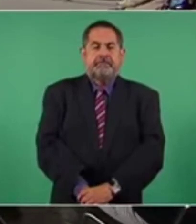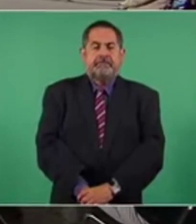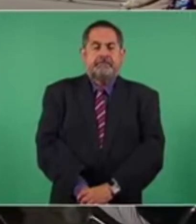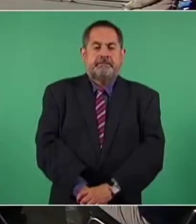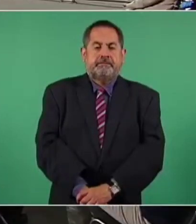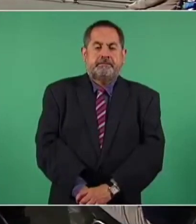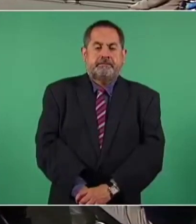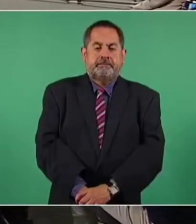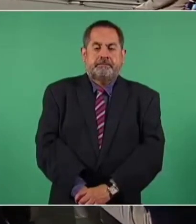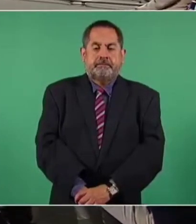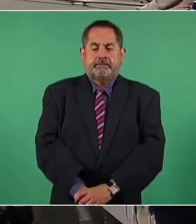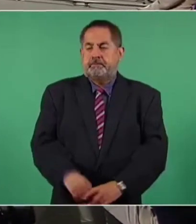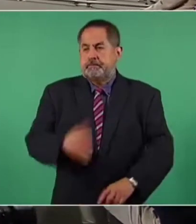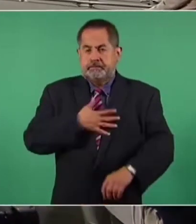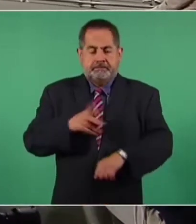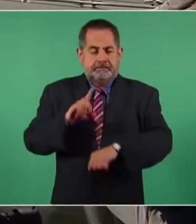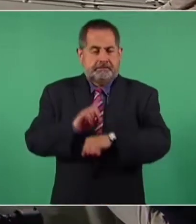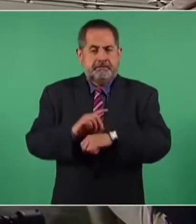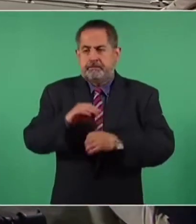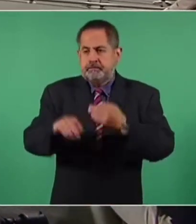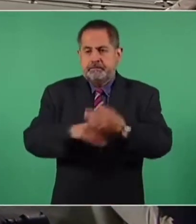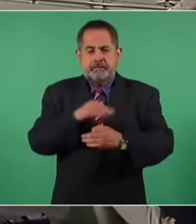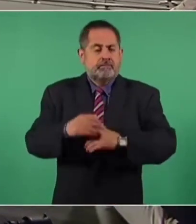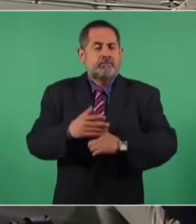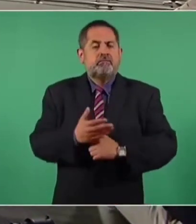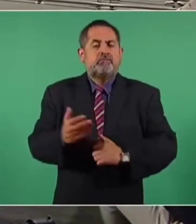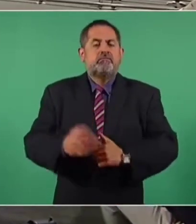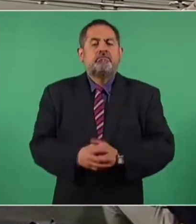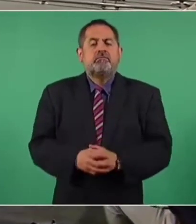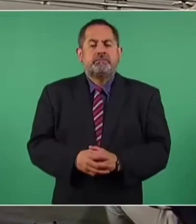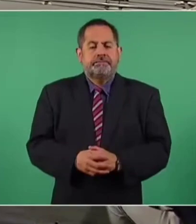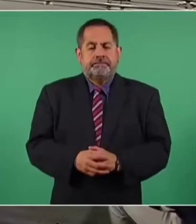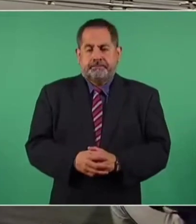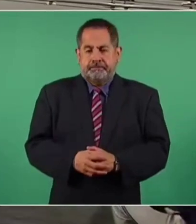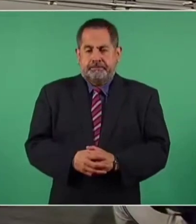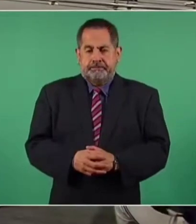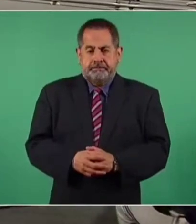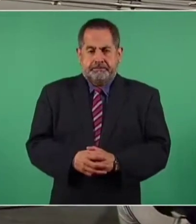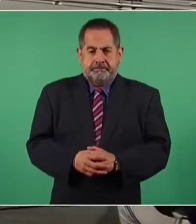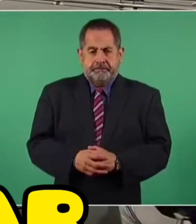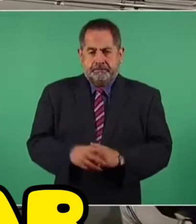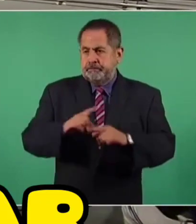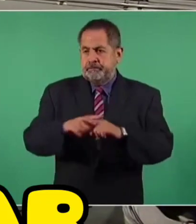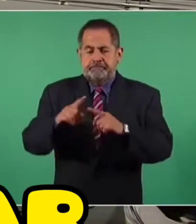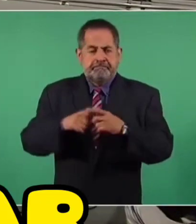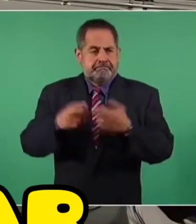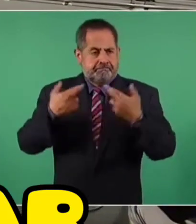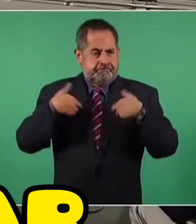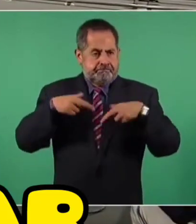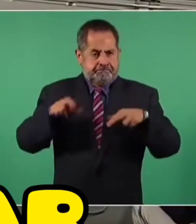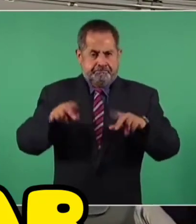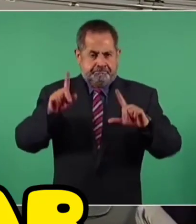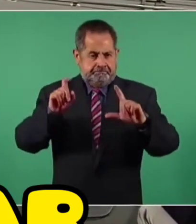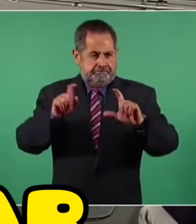Muy buenos días a todos y a todos, representantes de los medios de comunicación.